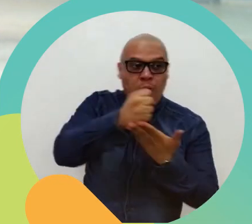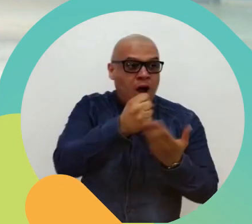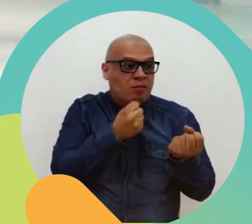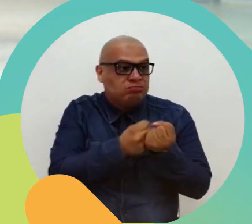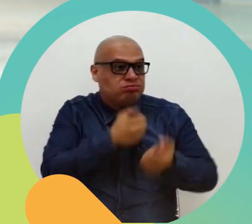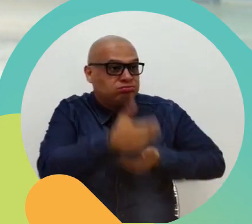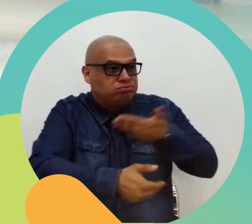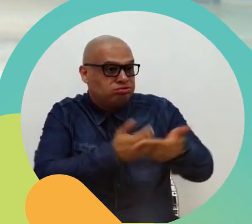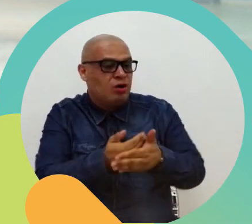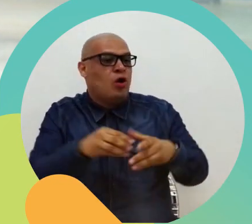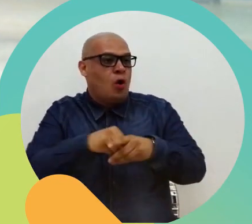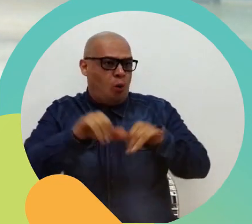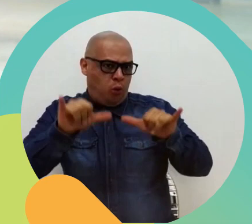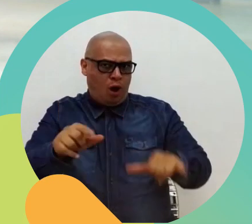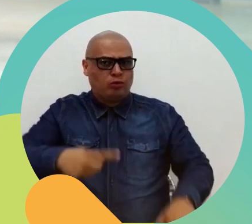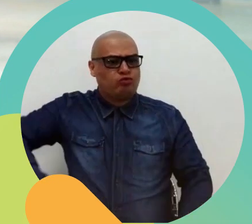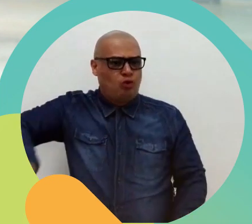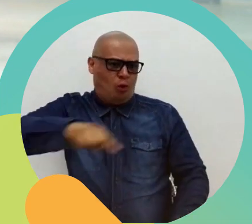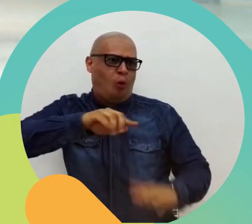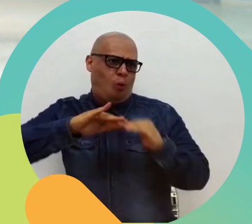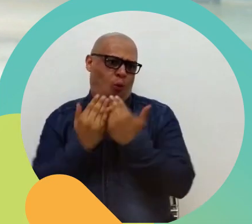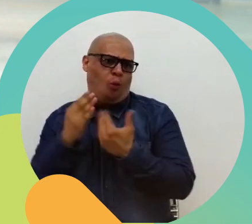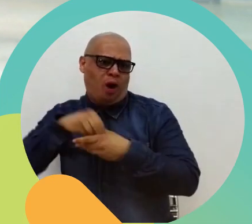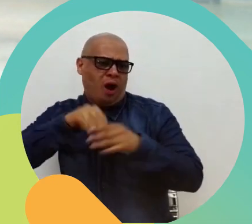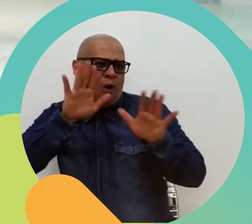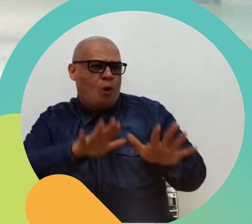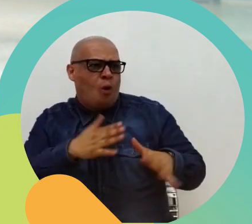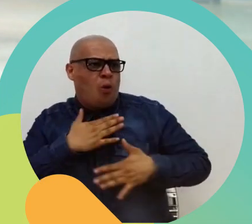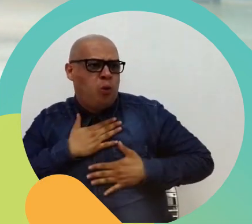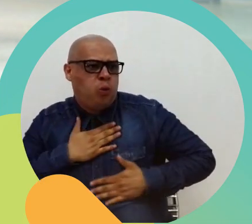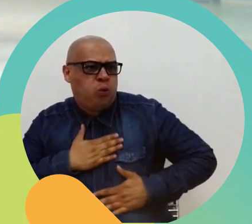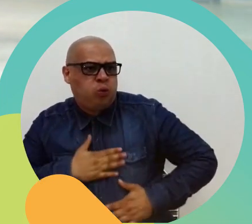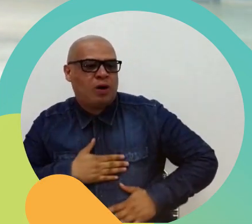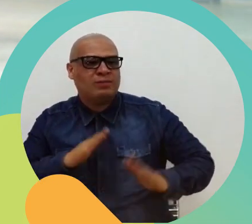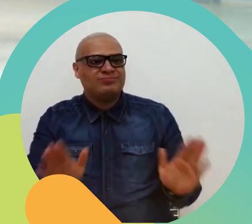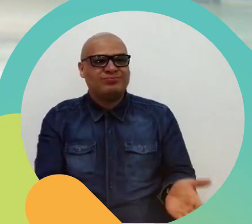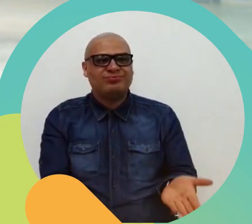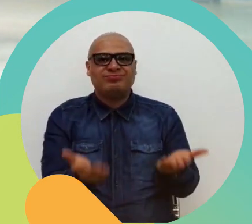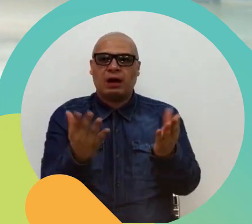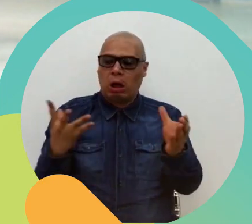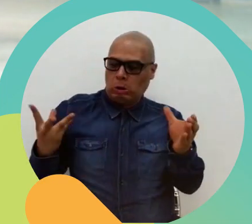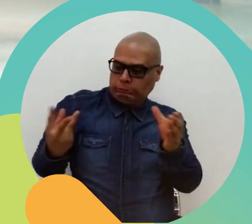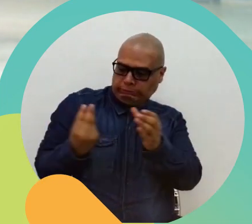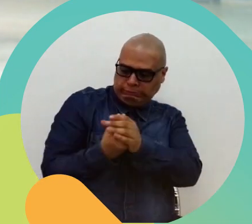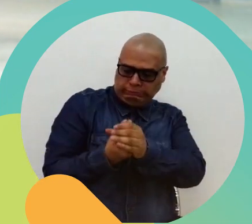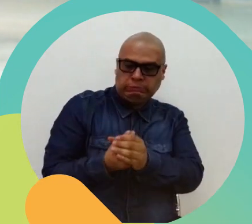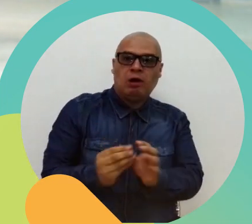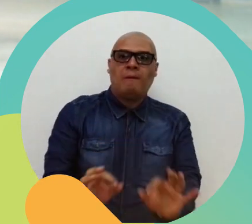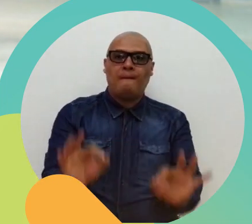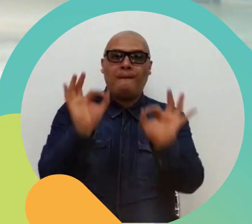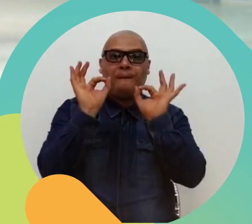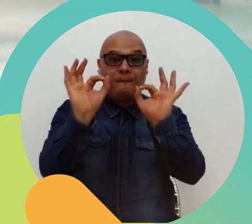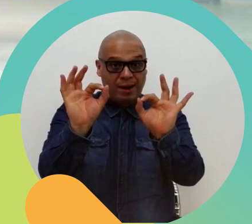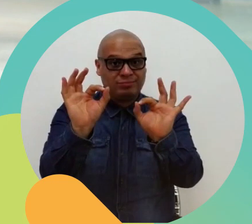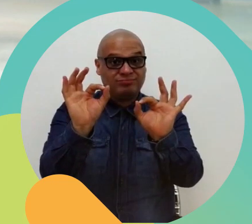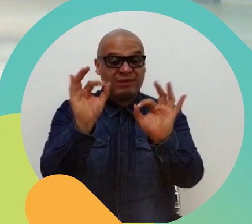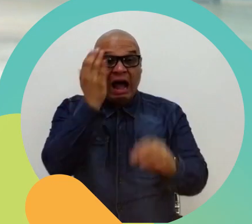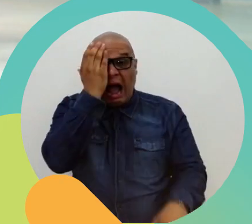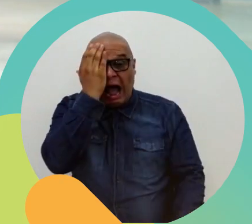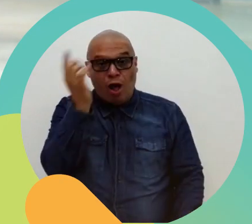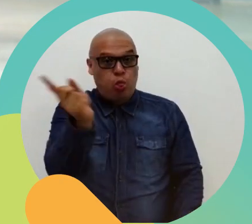Atención Integral y la ayuda que el municipio ha venido dándonos a las instituciones educativas, podamos garantizarles a ellos una